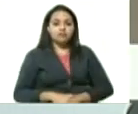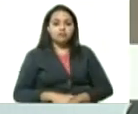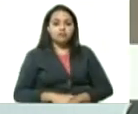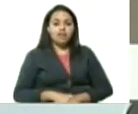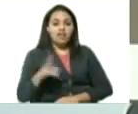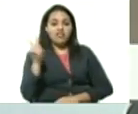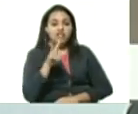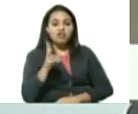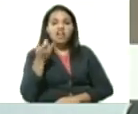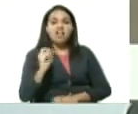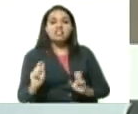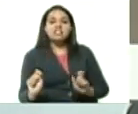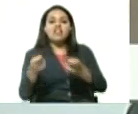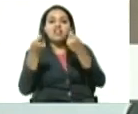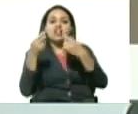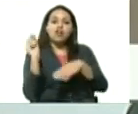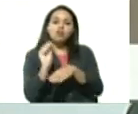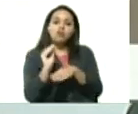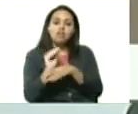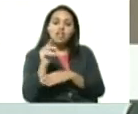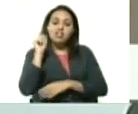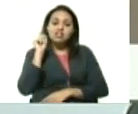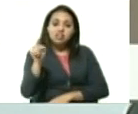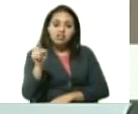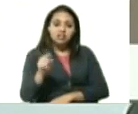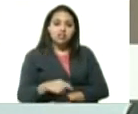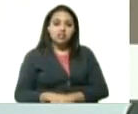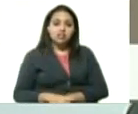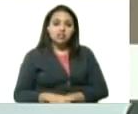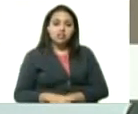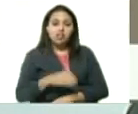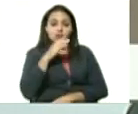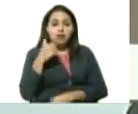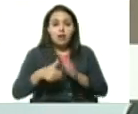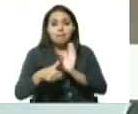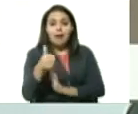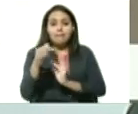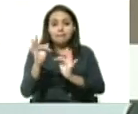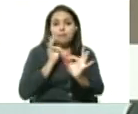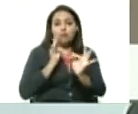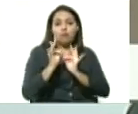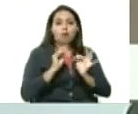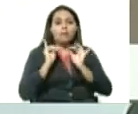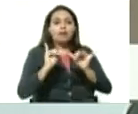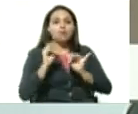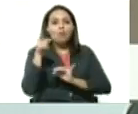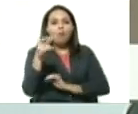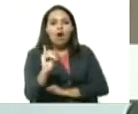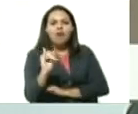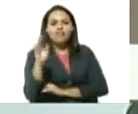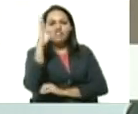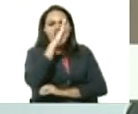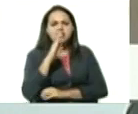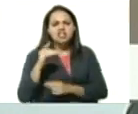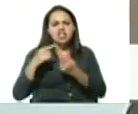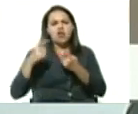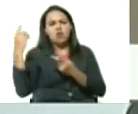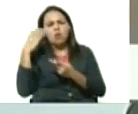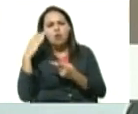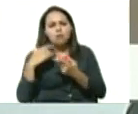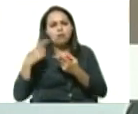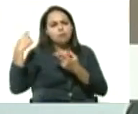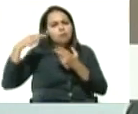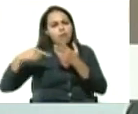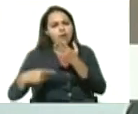hay que salvar a venezuela de que no sea impactada por esta misma situación que viven estos países vecinos